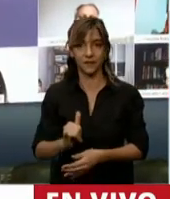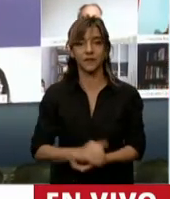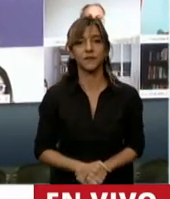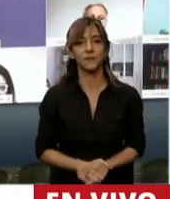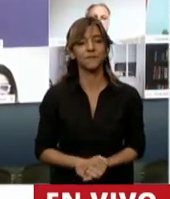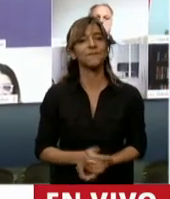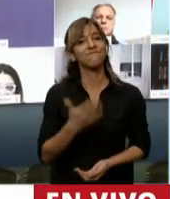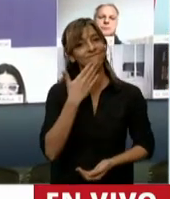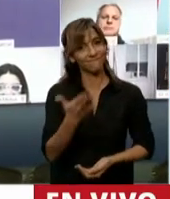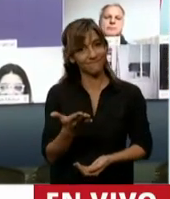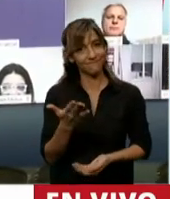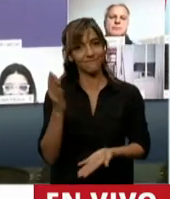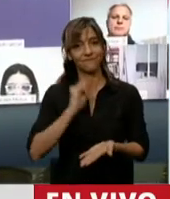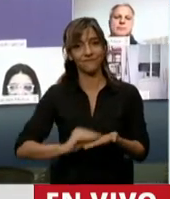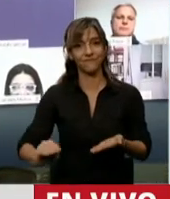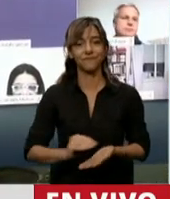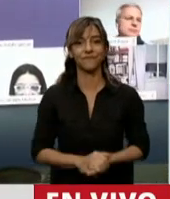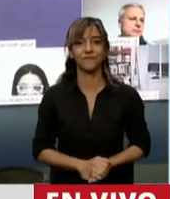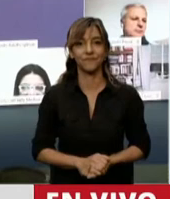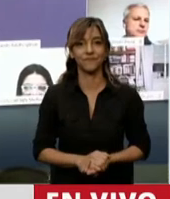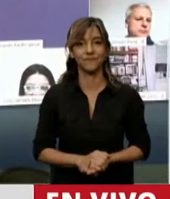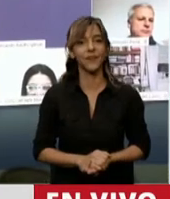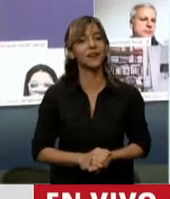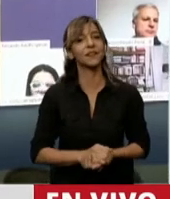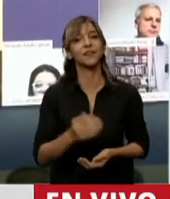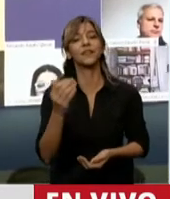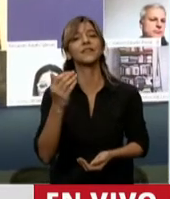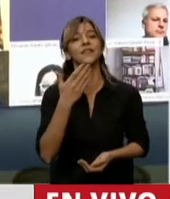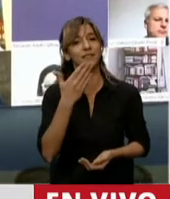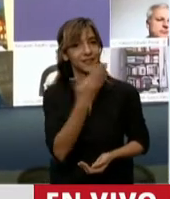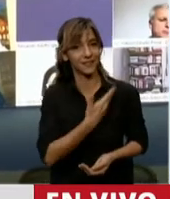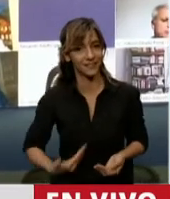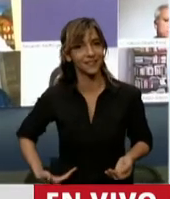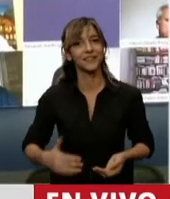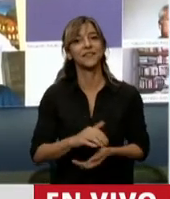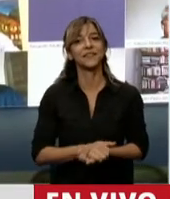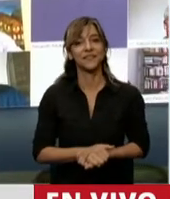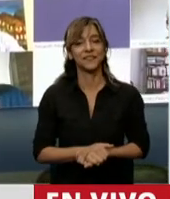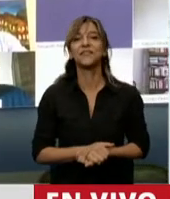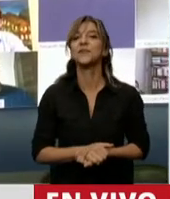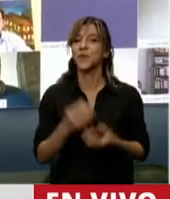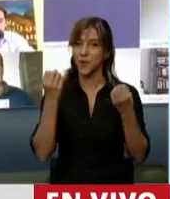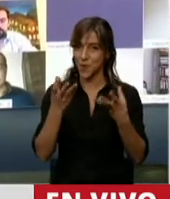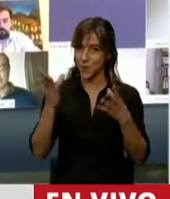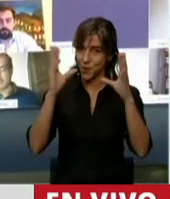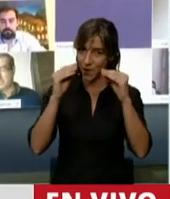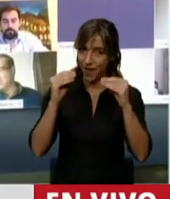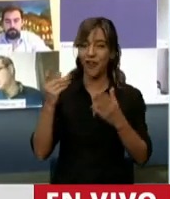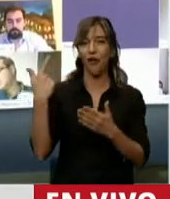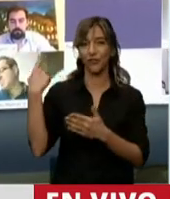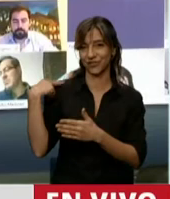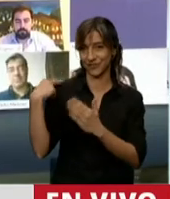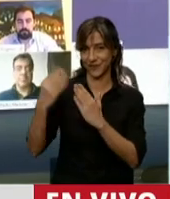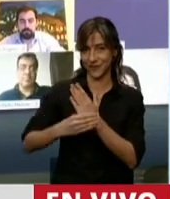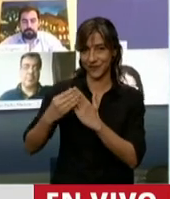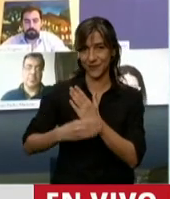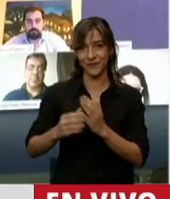Gracias, señor Presidente. Buenas noches, señor Jefe de Gabinete. Bueno, se han mencionado